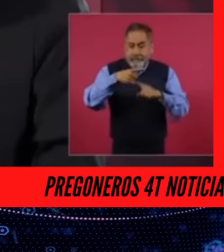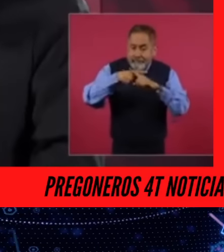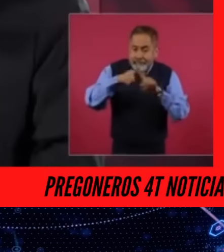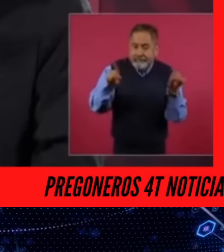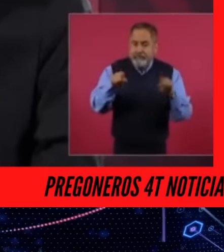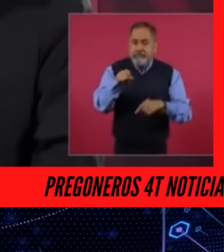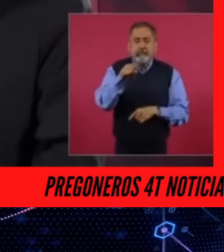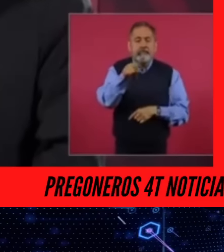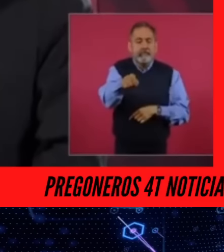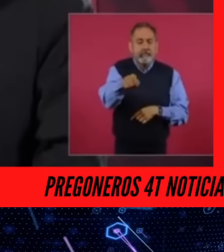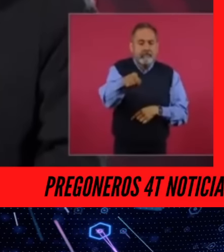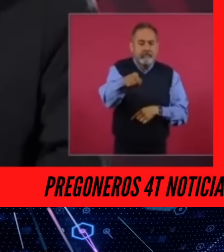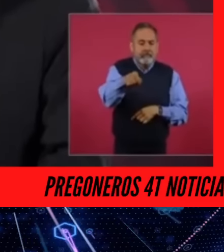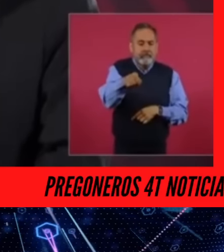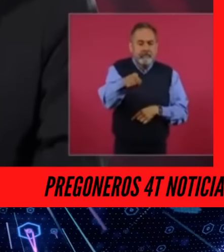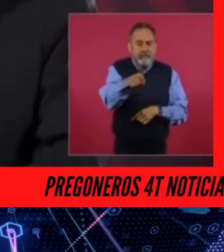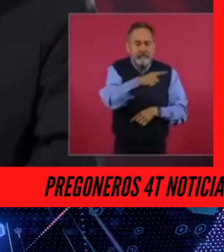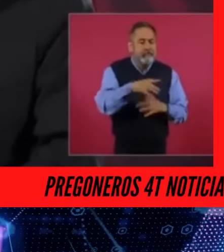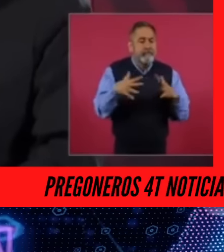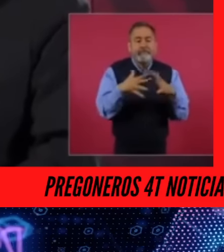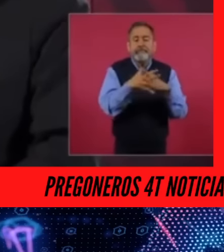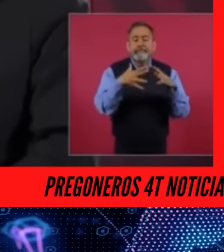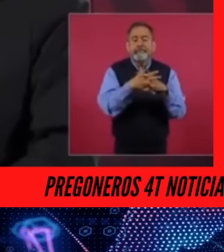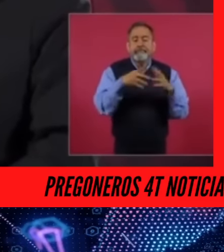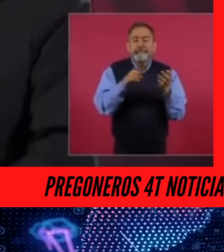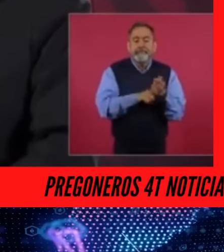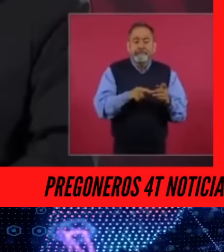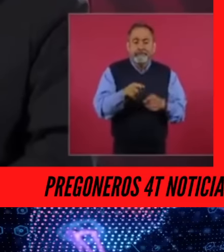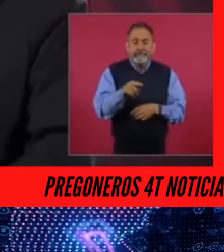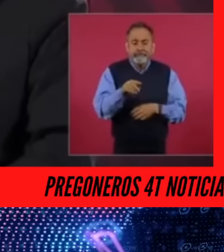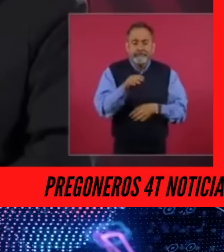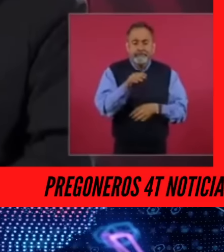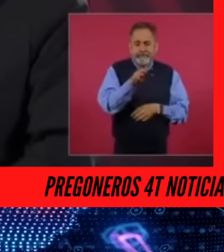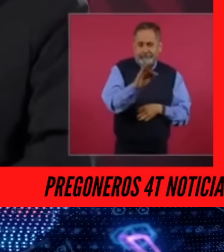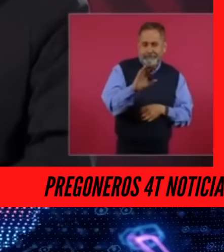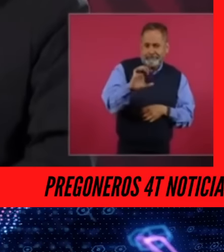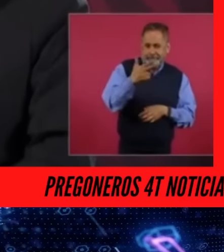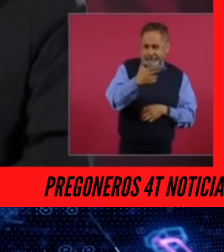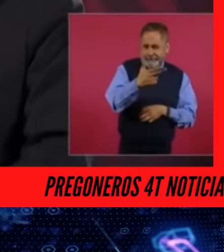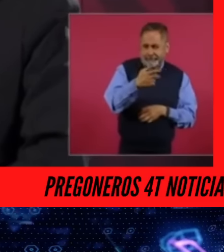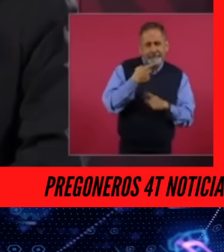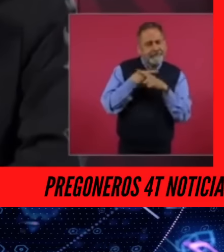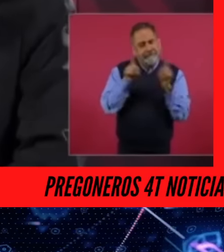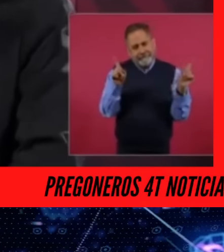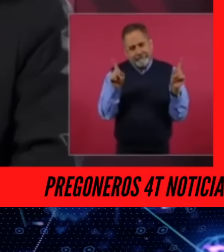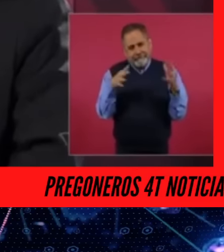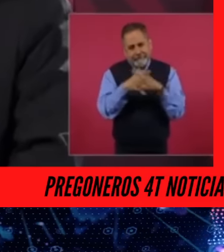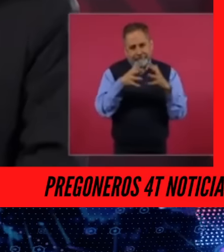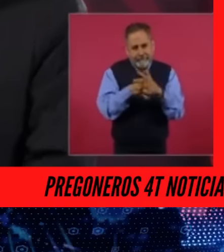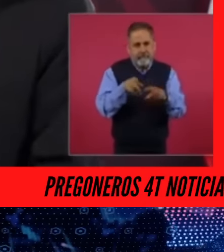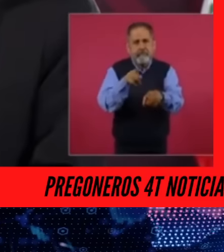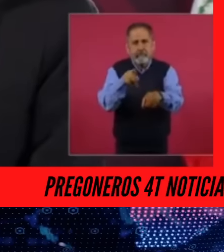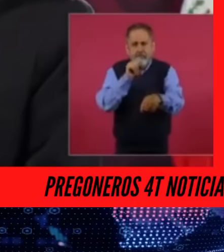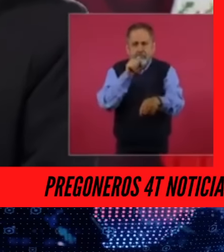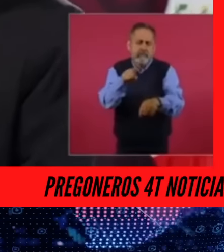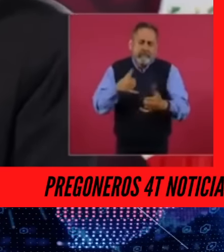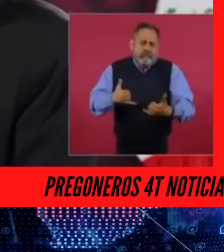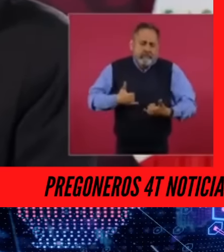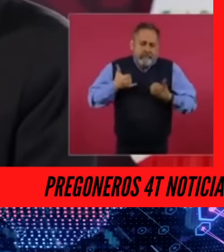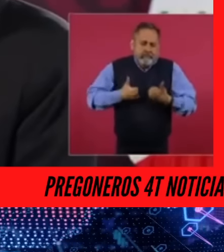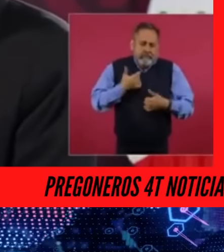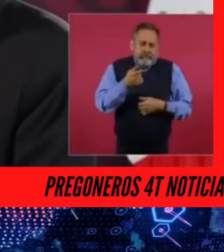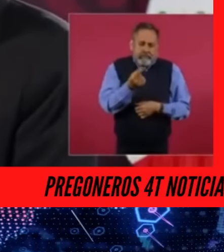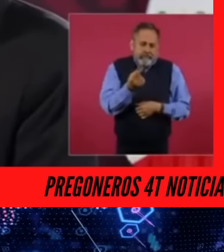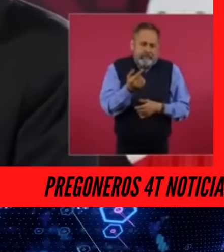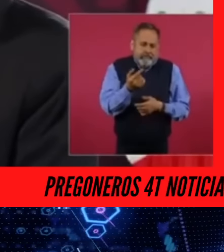desgraciadamente nos hemos dado cuenta, y a la mala, cómo se encargan de desinformar, cómo se encargan de mostrar, pues,